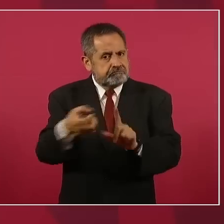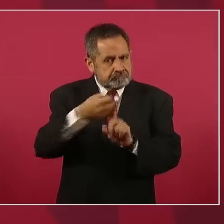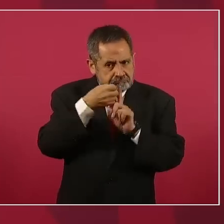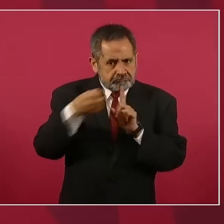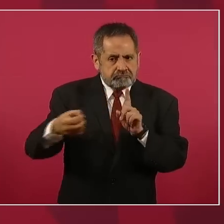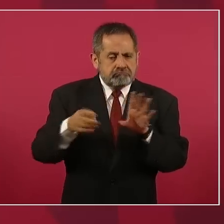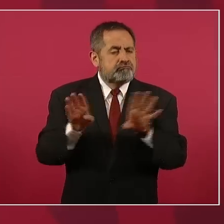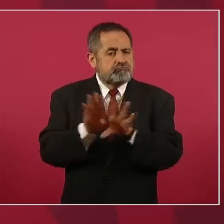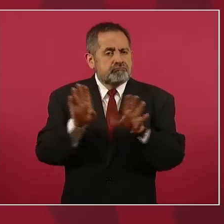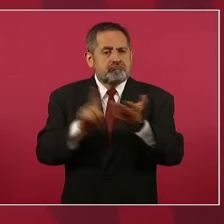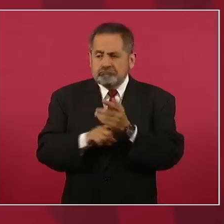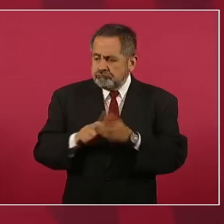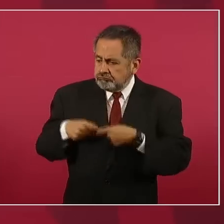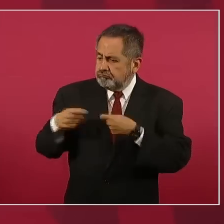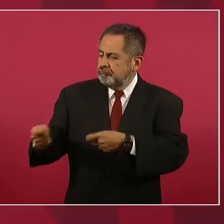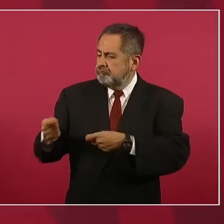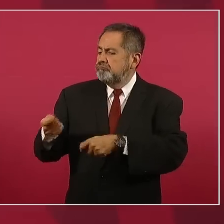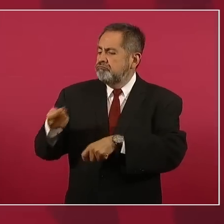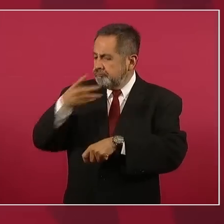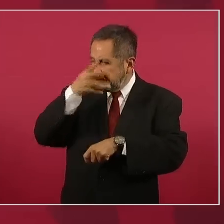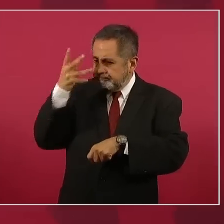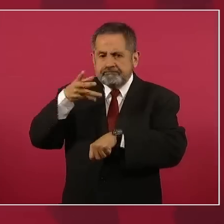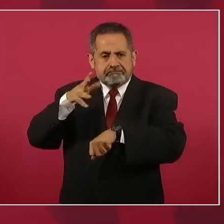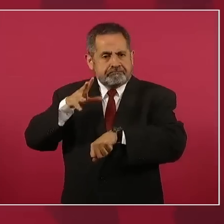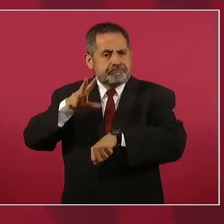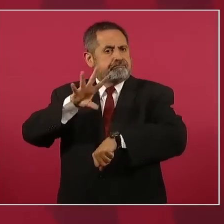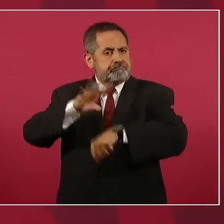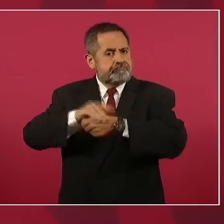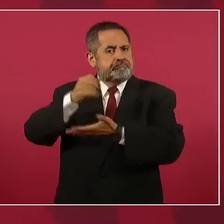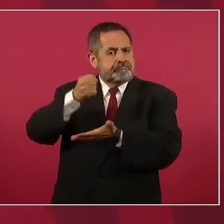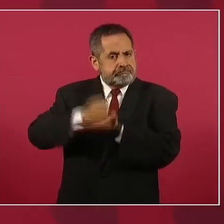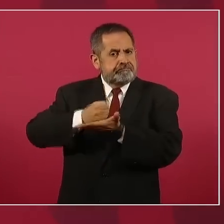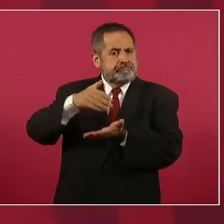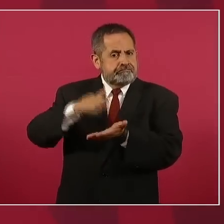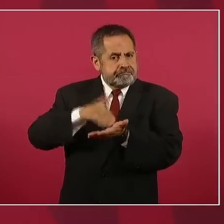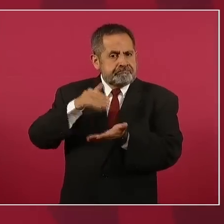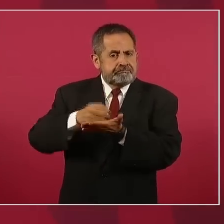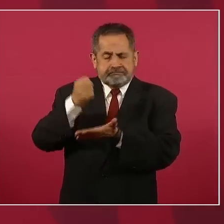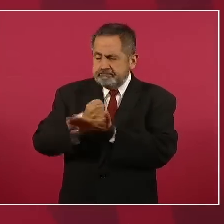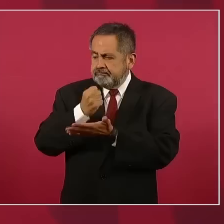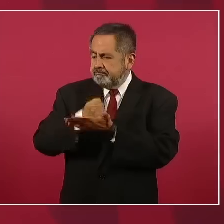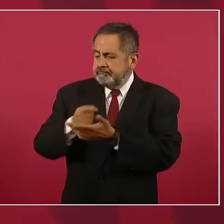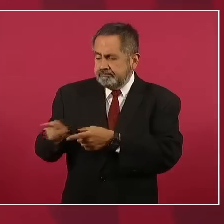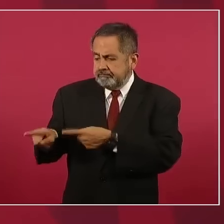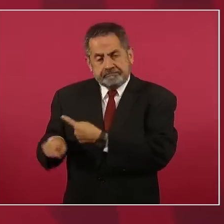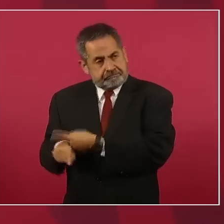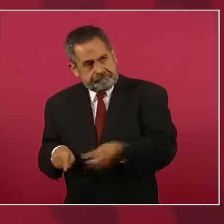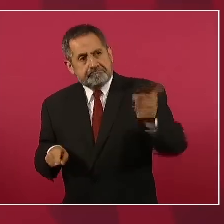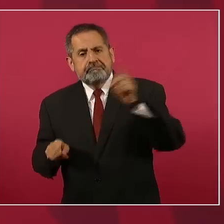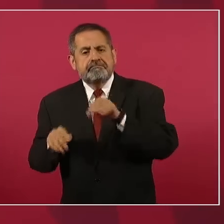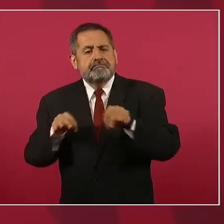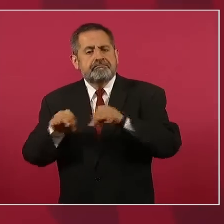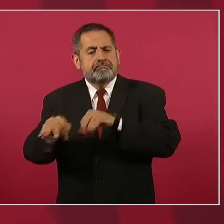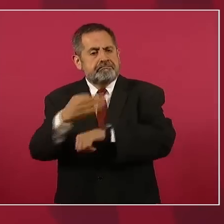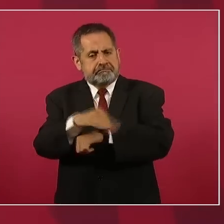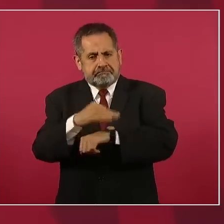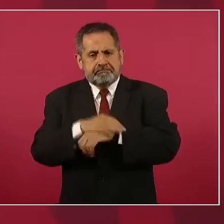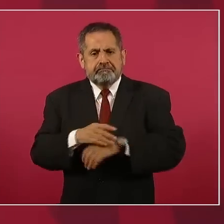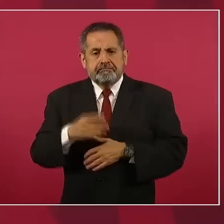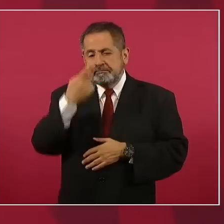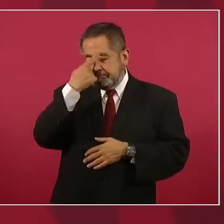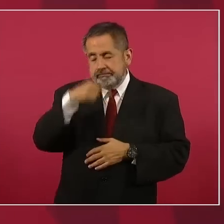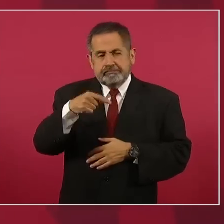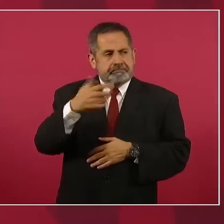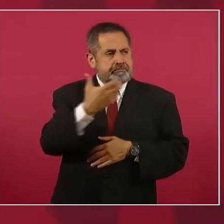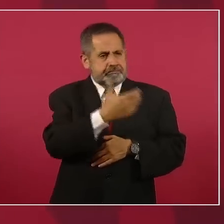con visas temporales de trabajo, no sólo para el